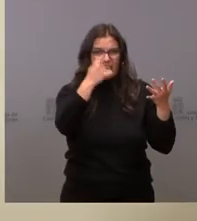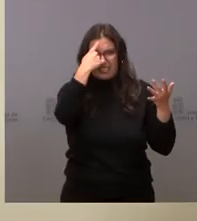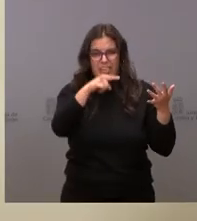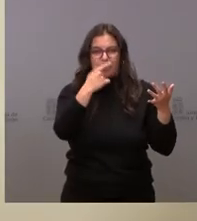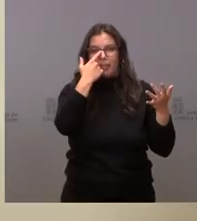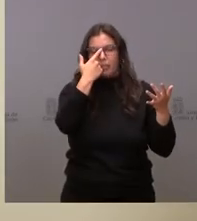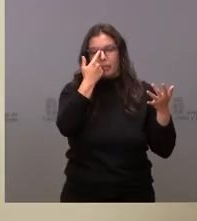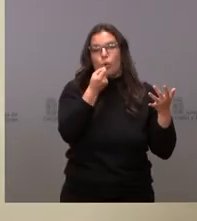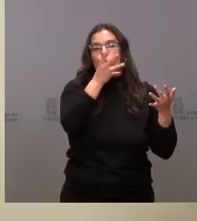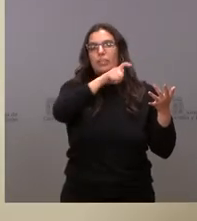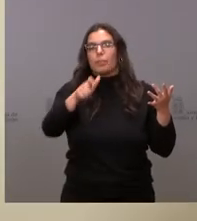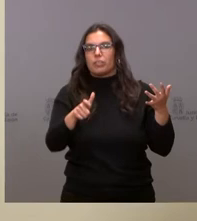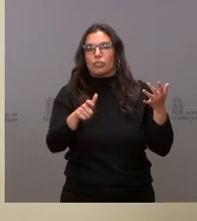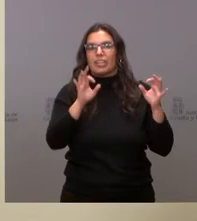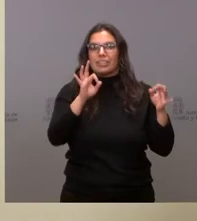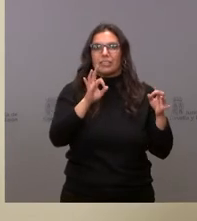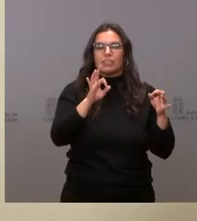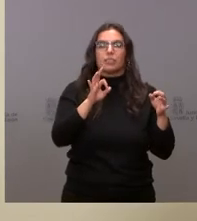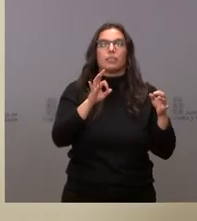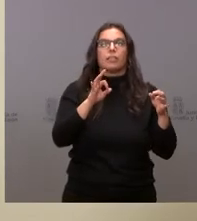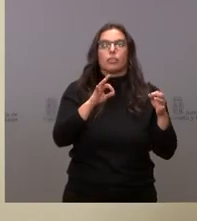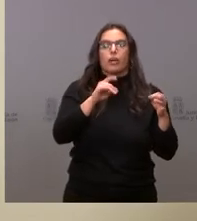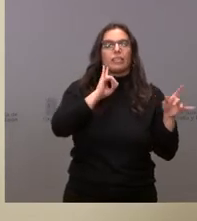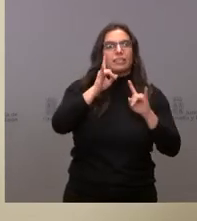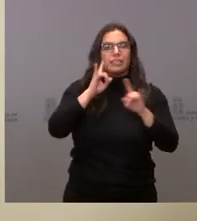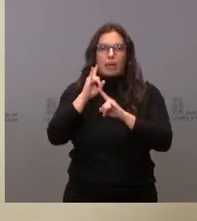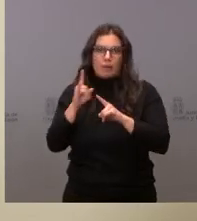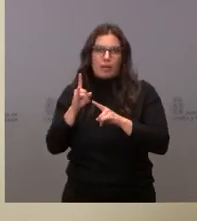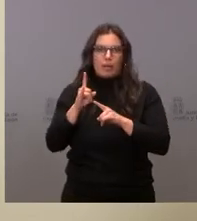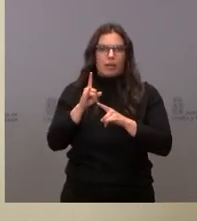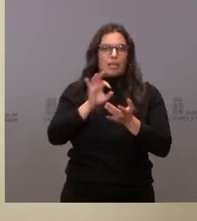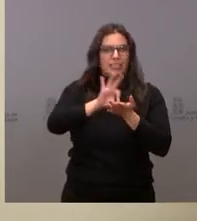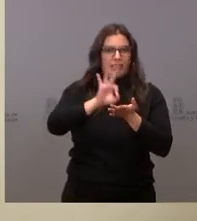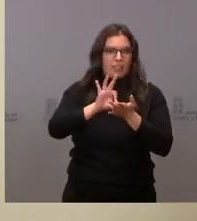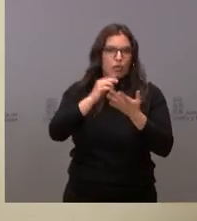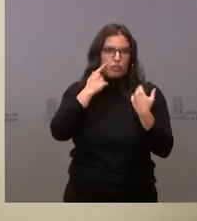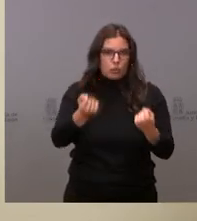cuántas personas están vacunadas, con qué dosis, y serán llamados a través de los servicios de salud.